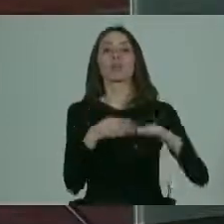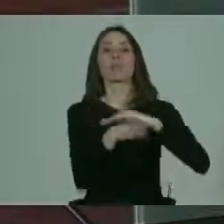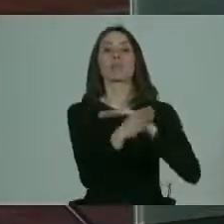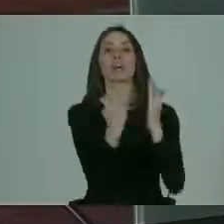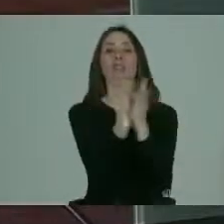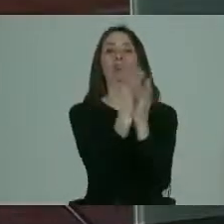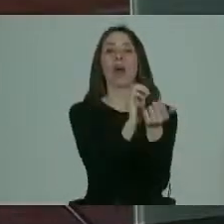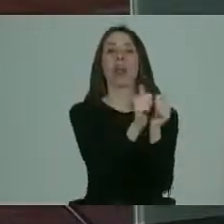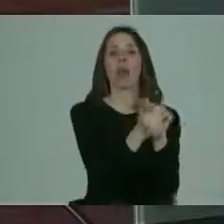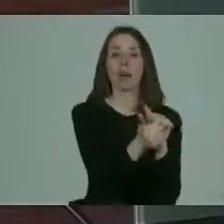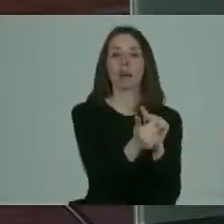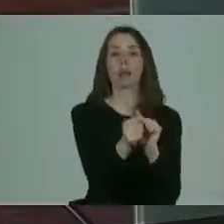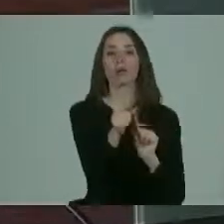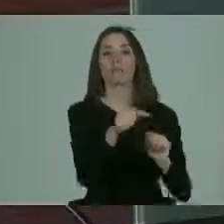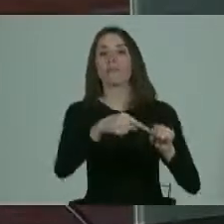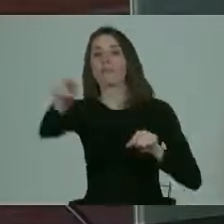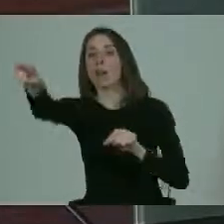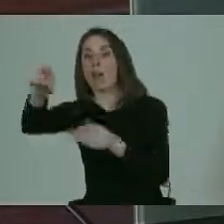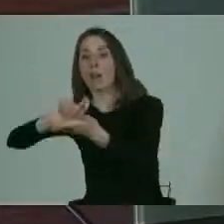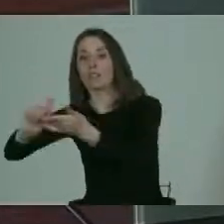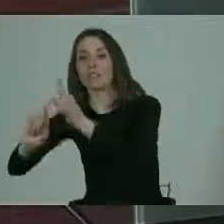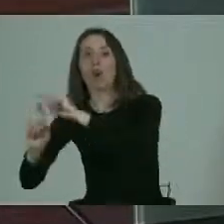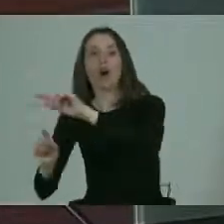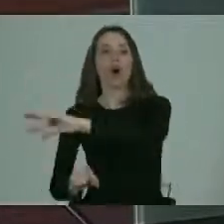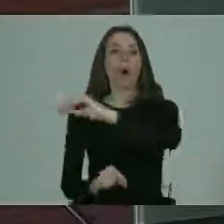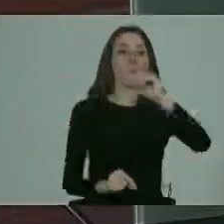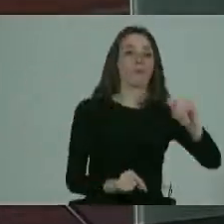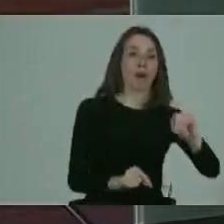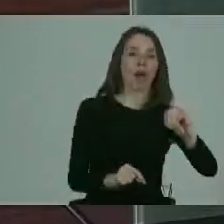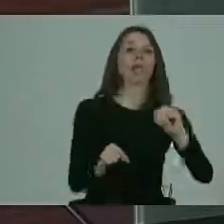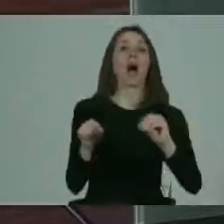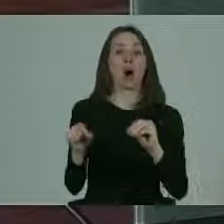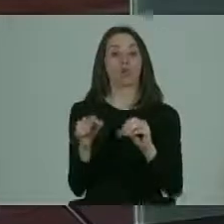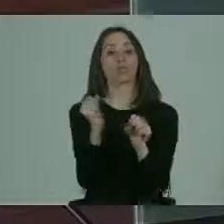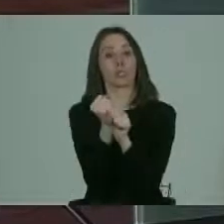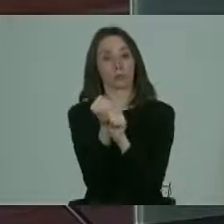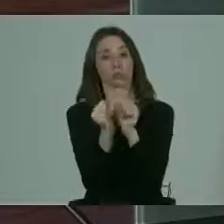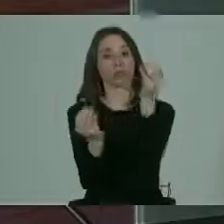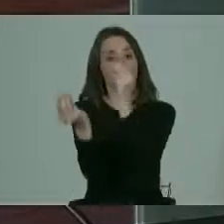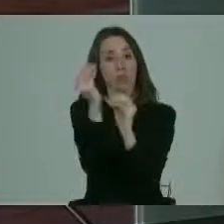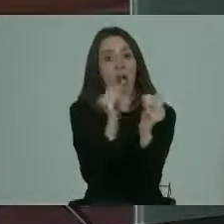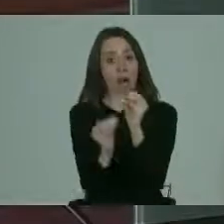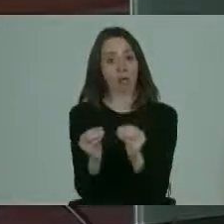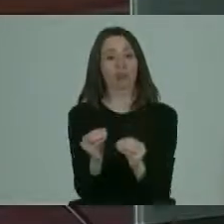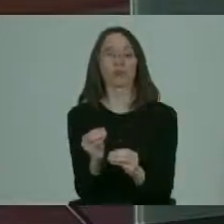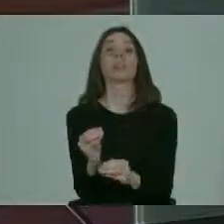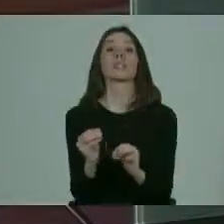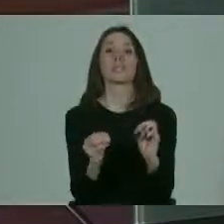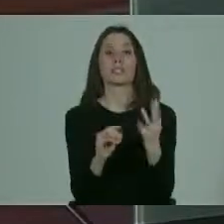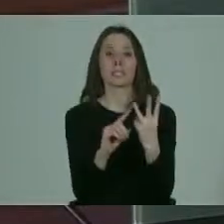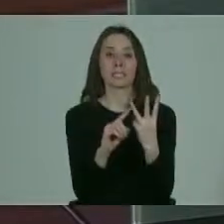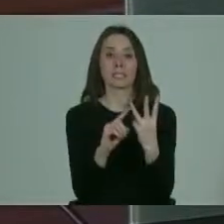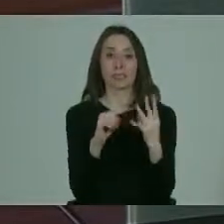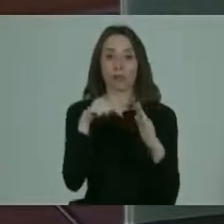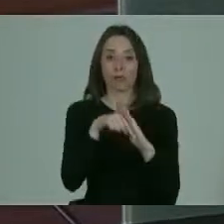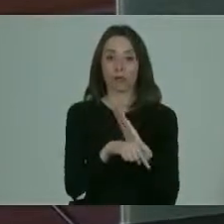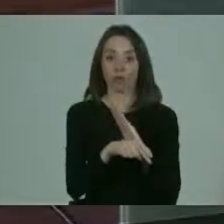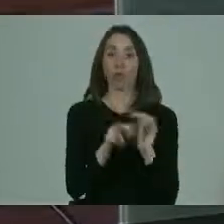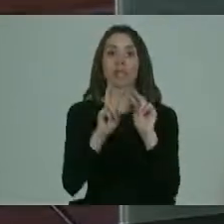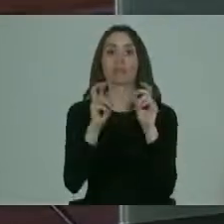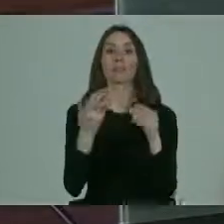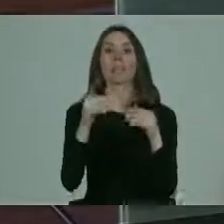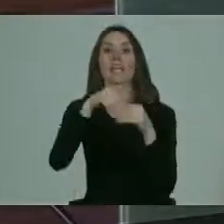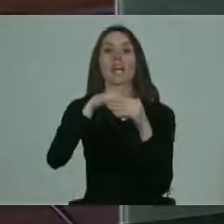o usted tiene que dirigirse a tal parte o cambiarse a otra en eso estamos trabajando fuertemente y lo tercero que es lo más de fondo es el tema de los